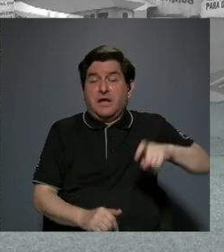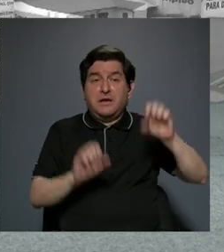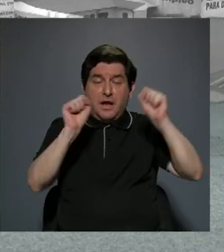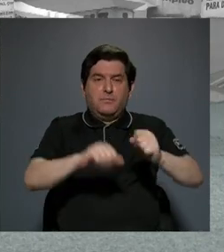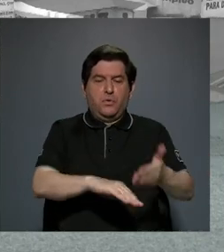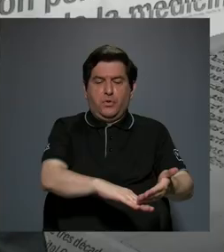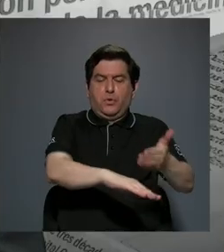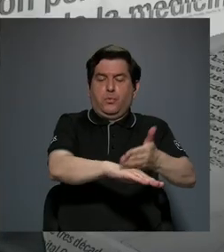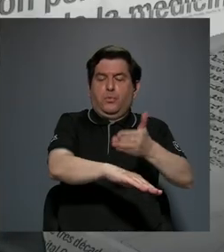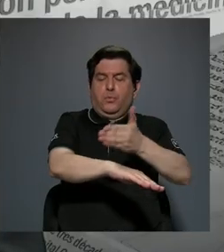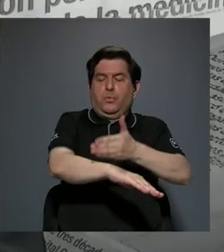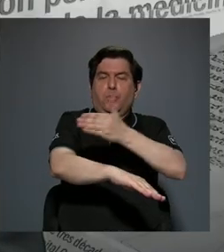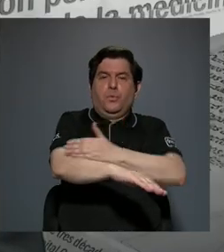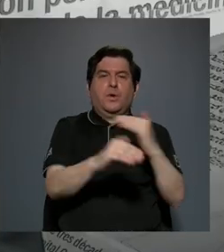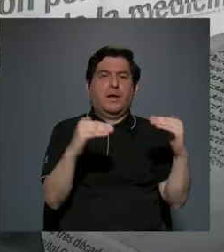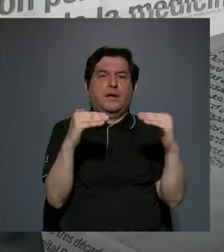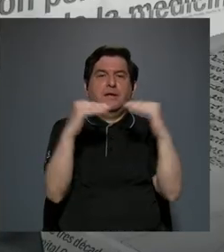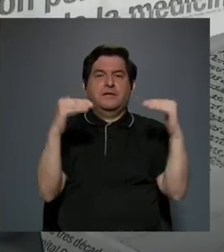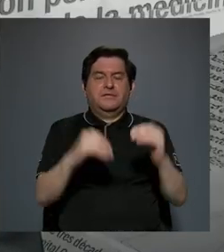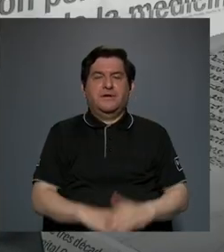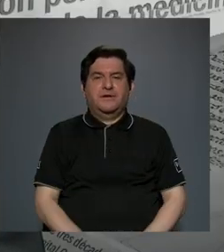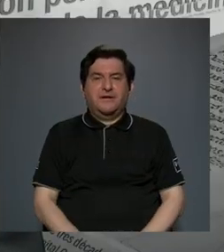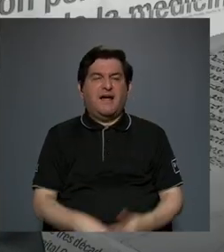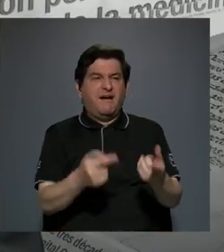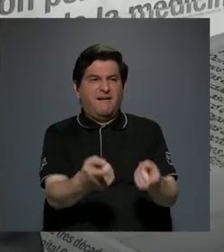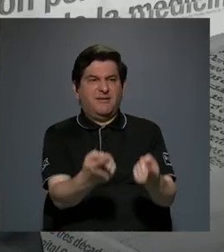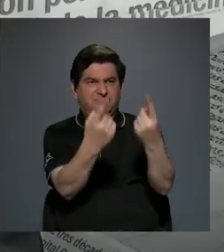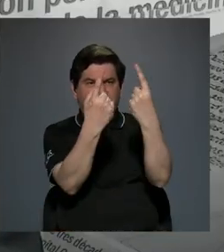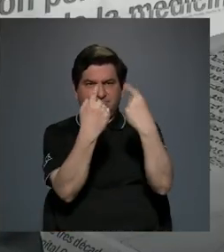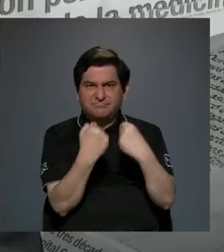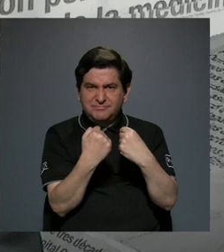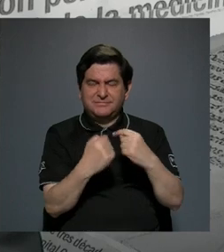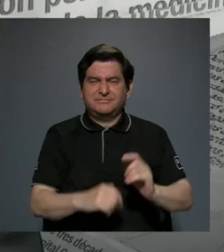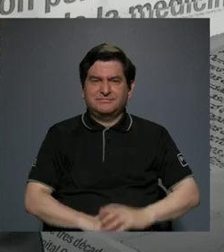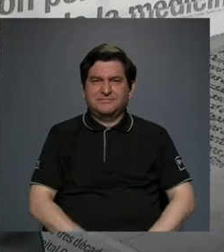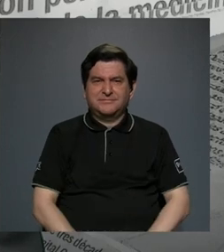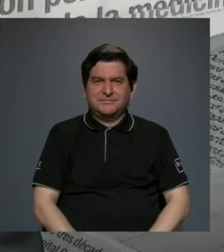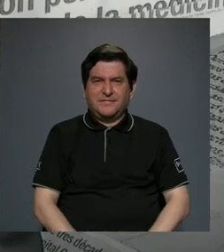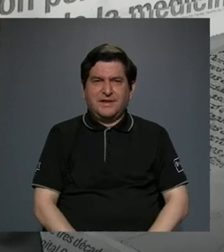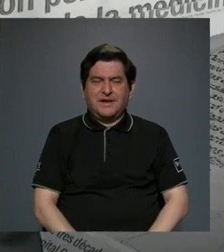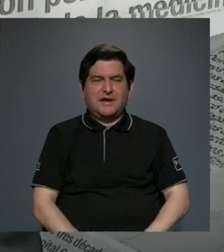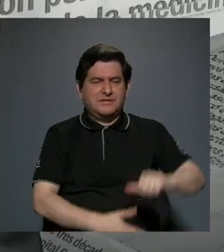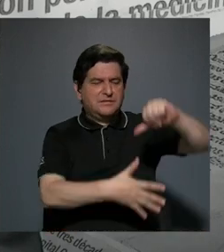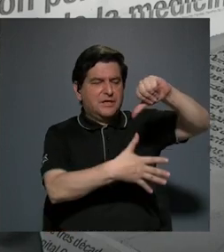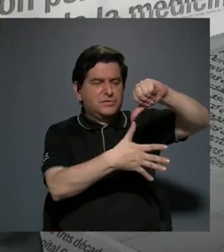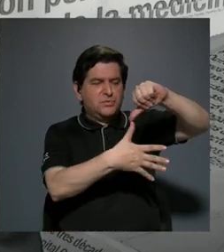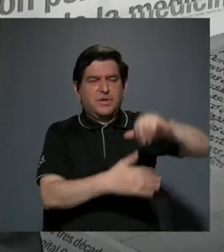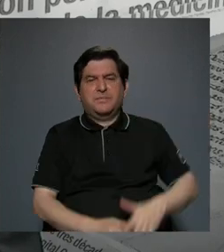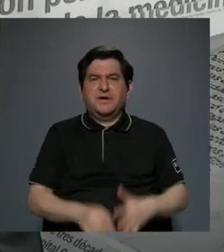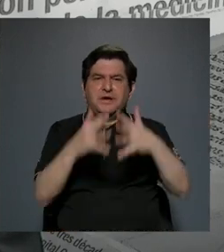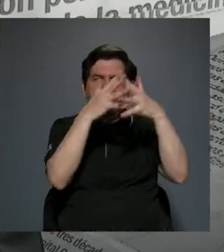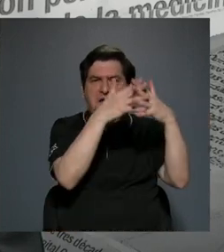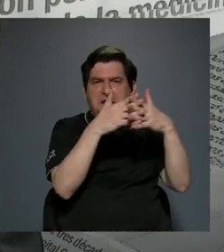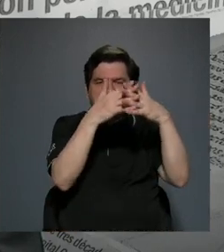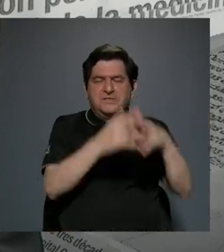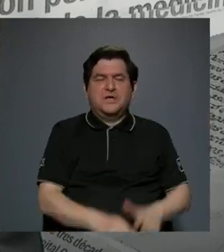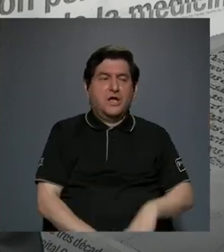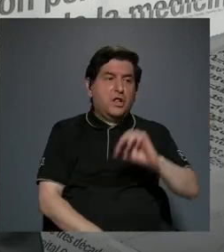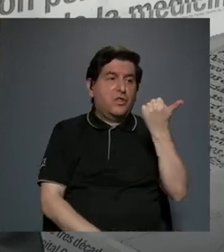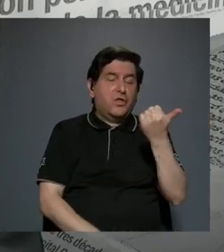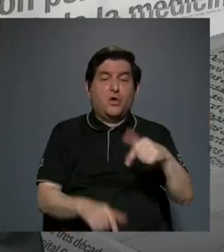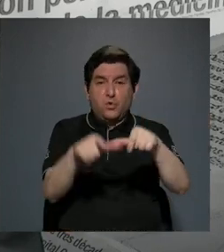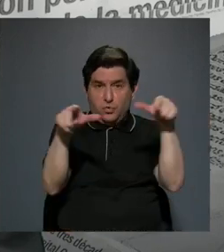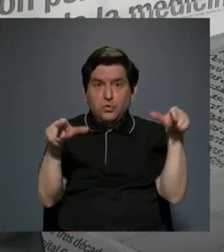elevar el nivel. Y fue cuando se trajeron de Sudamérica, de Estados Unidos, de otros